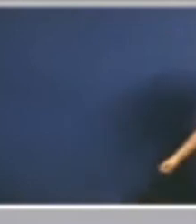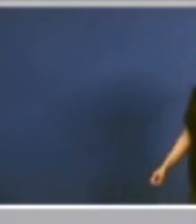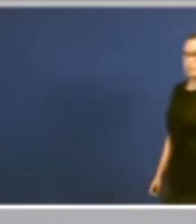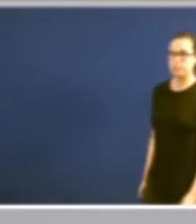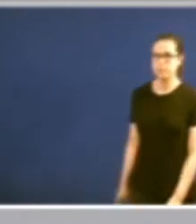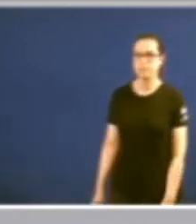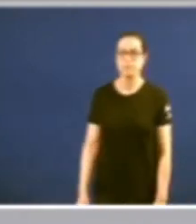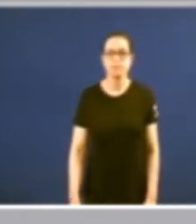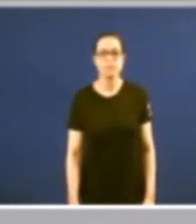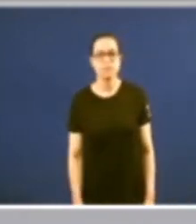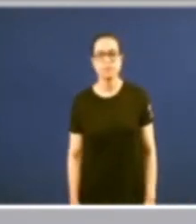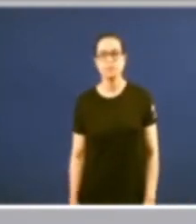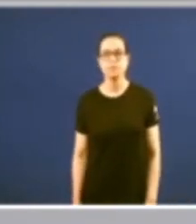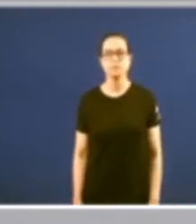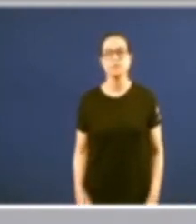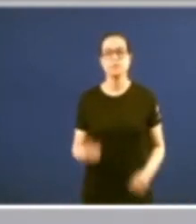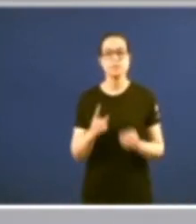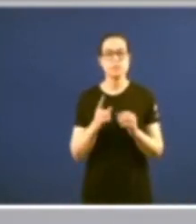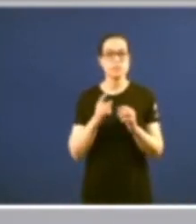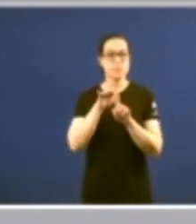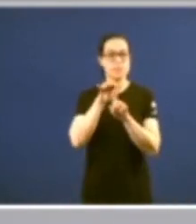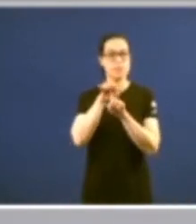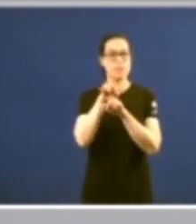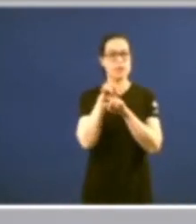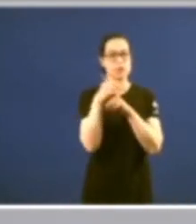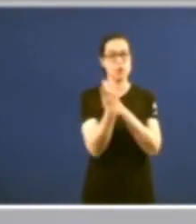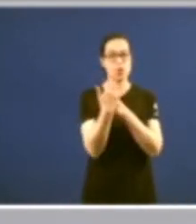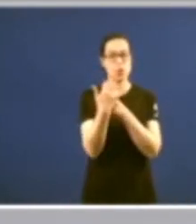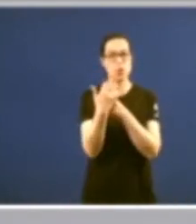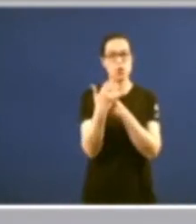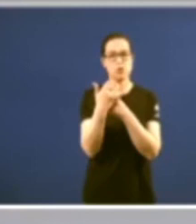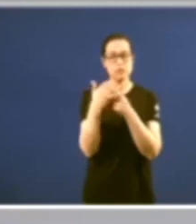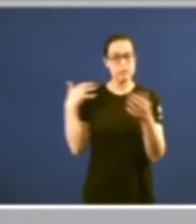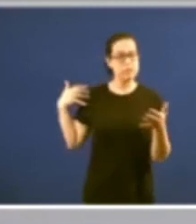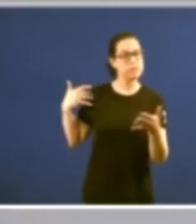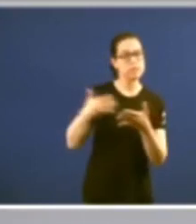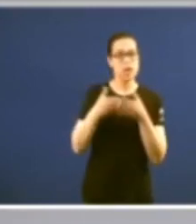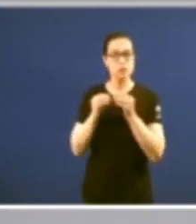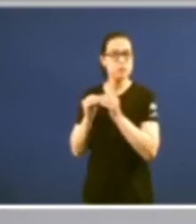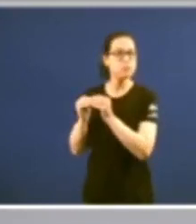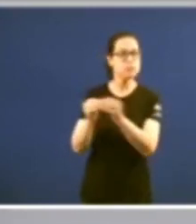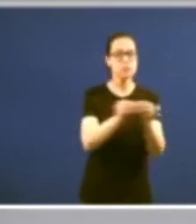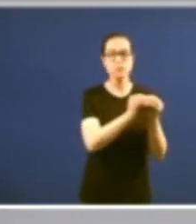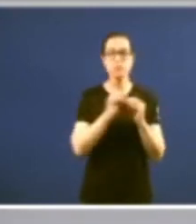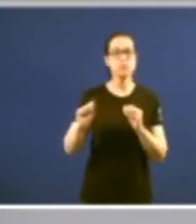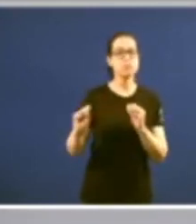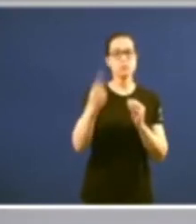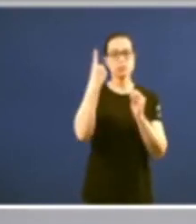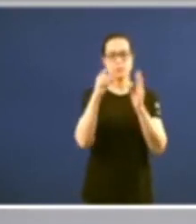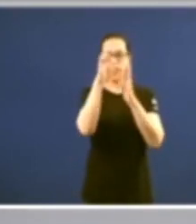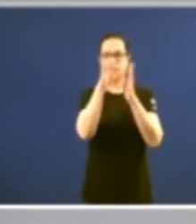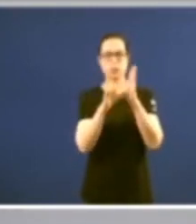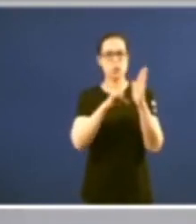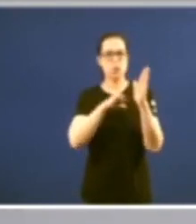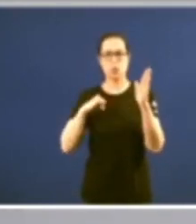o comun denominador deste período incomparable é señor presidente o estatuto de autonomía